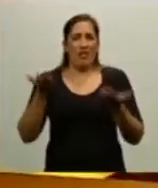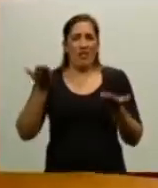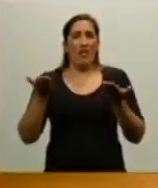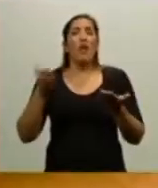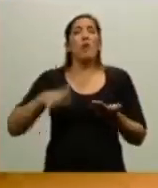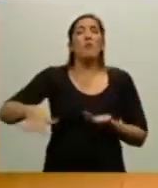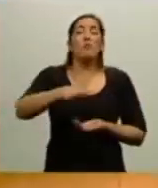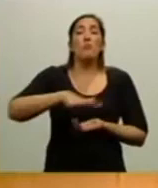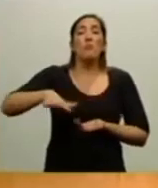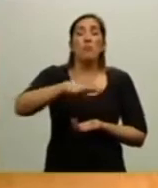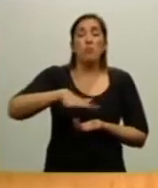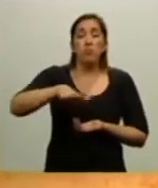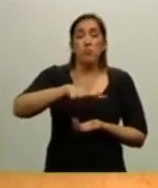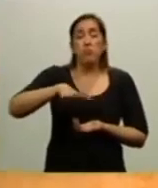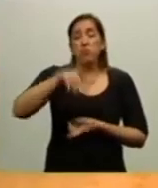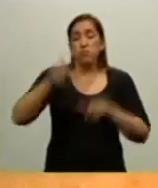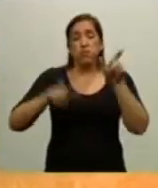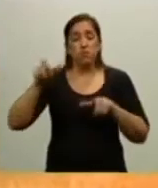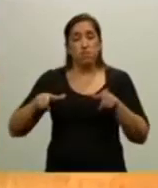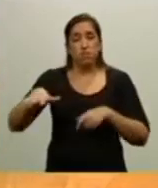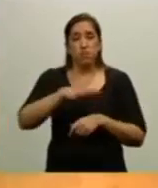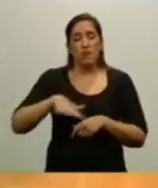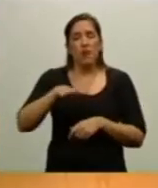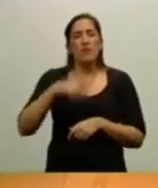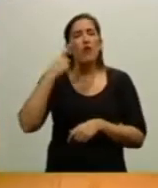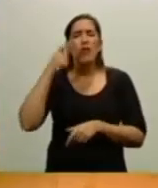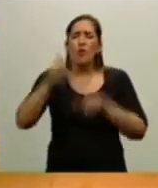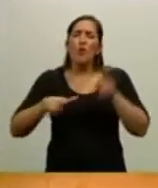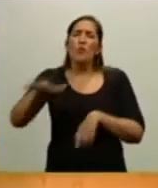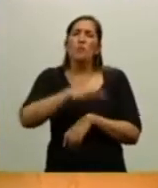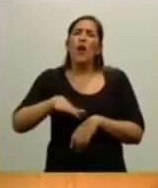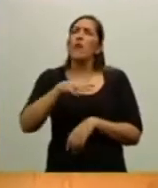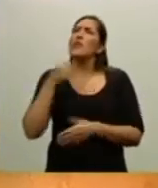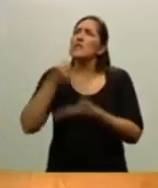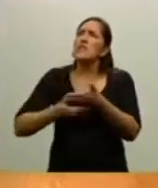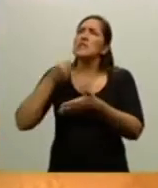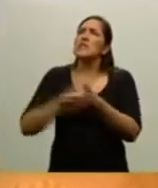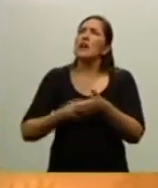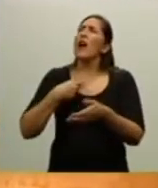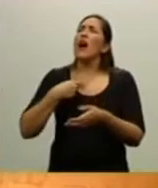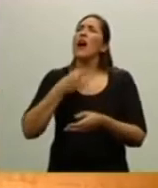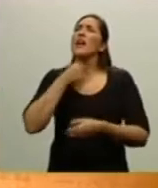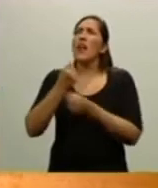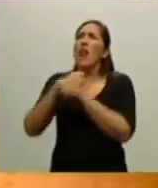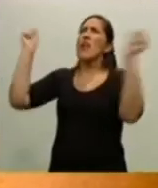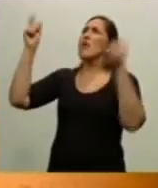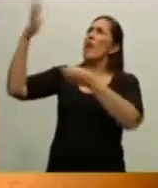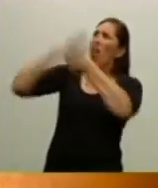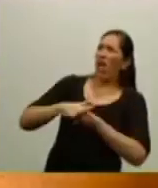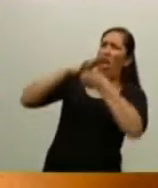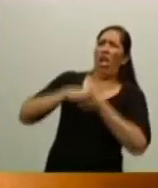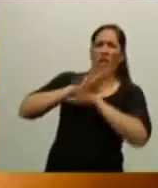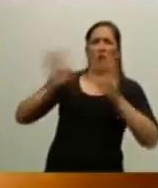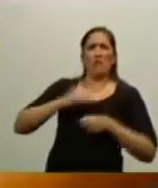pueblos, de aquellos pueblos que quieren vivir en libertad, sino oprimir a otros y de aquellos otros